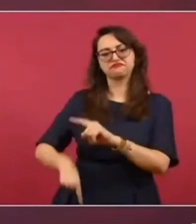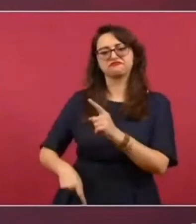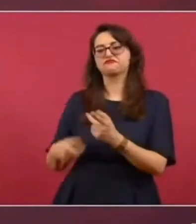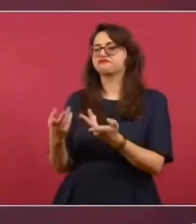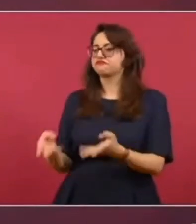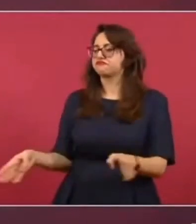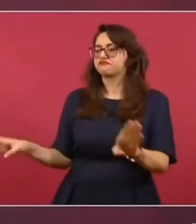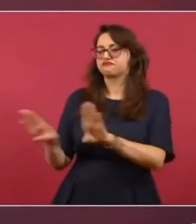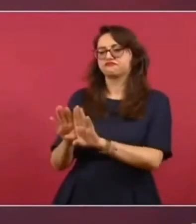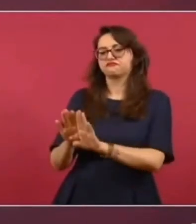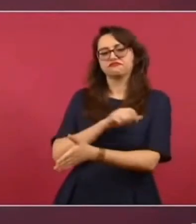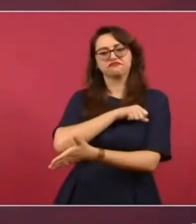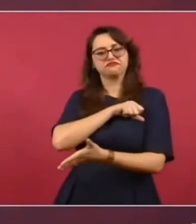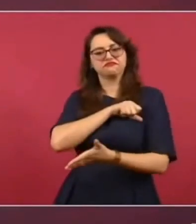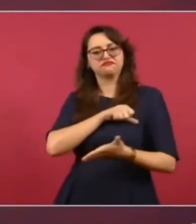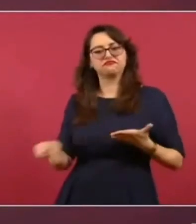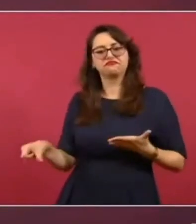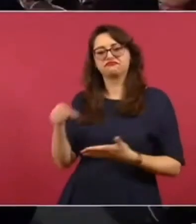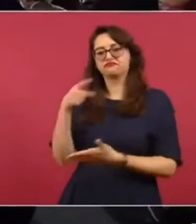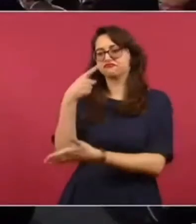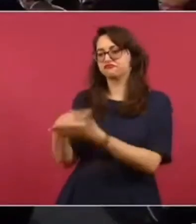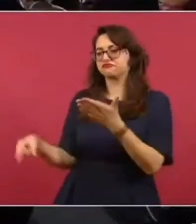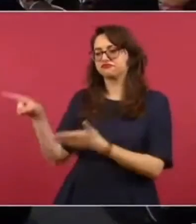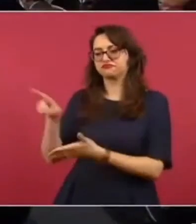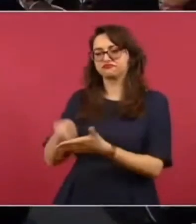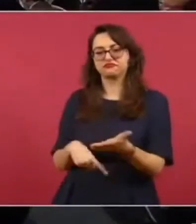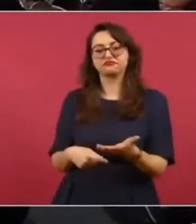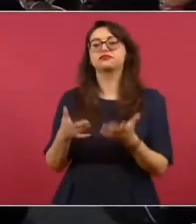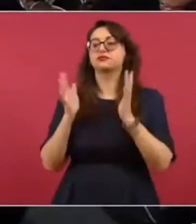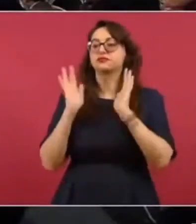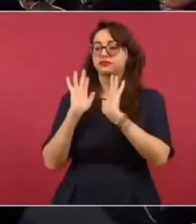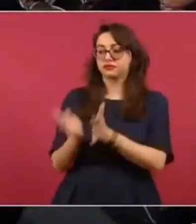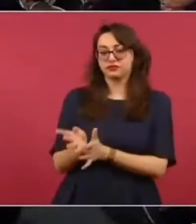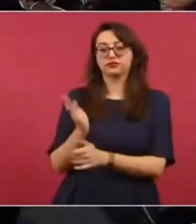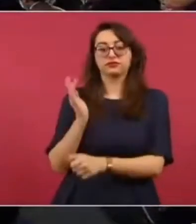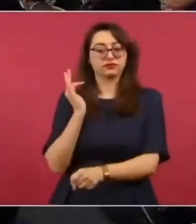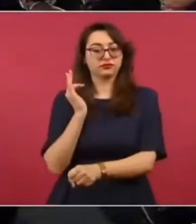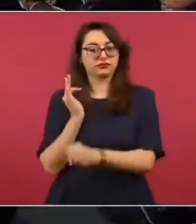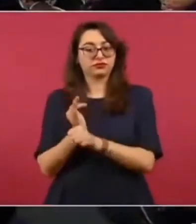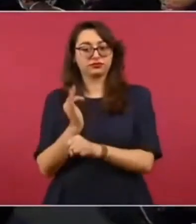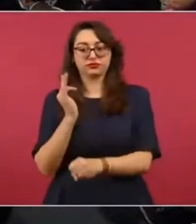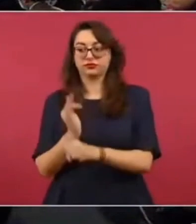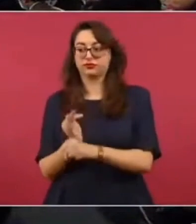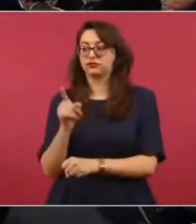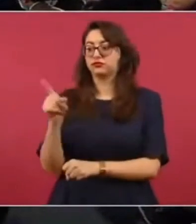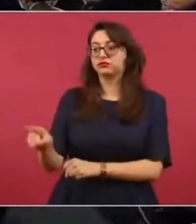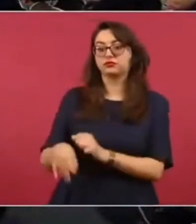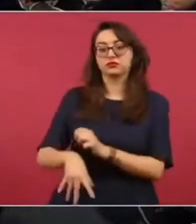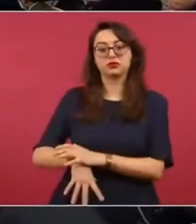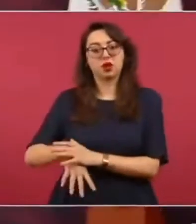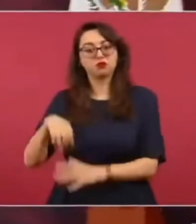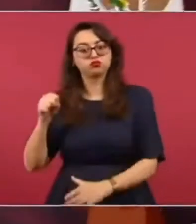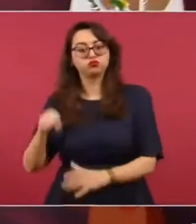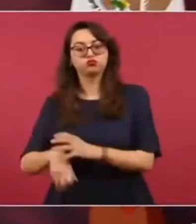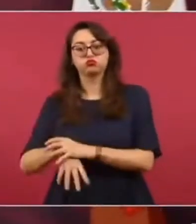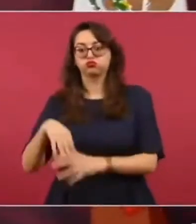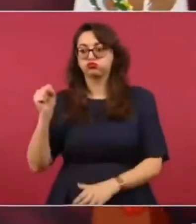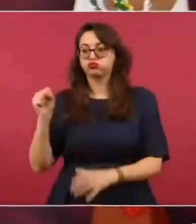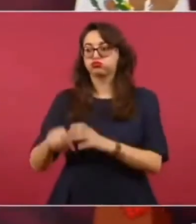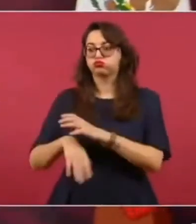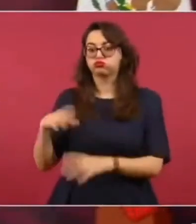clausurar las actividades. El día de hoy se encuentra detenida la explotación de esos bancos petrios que,